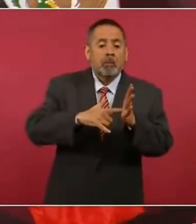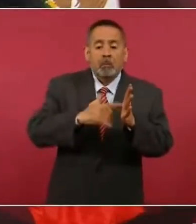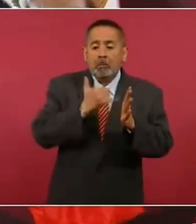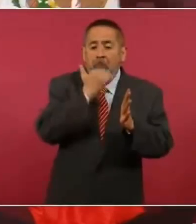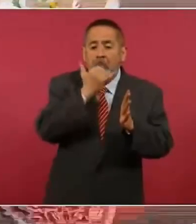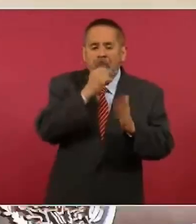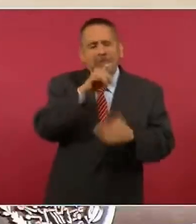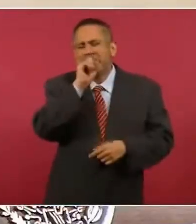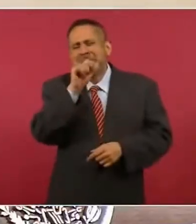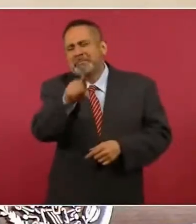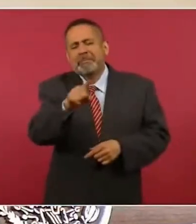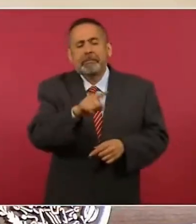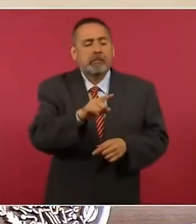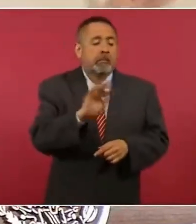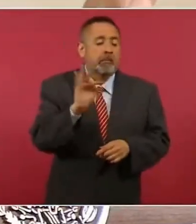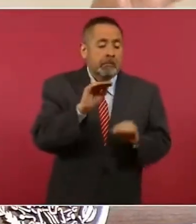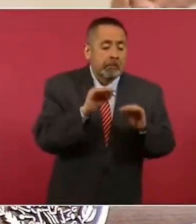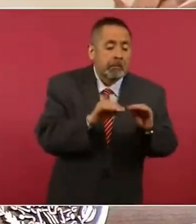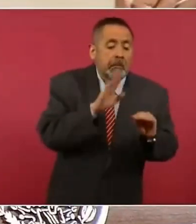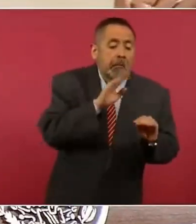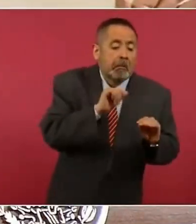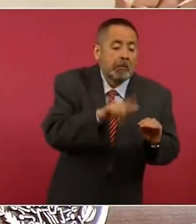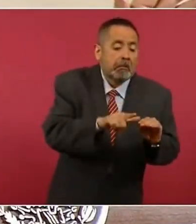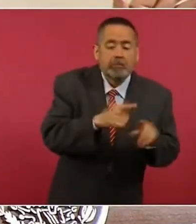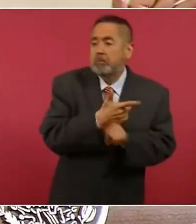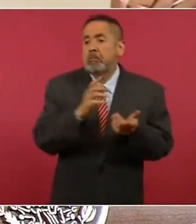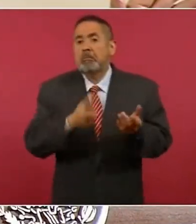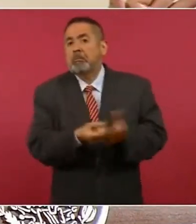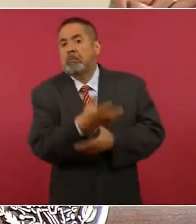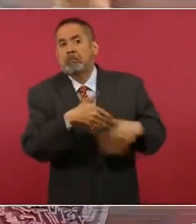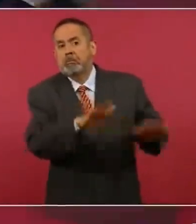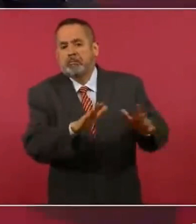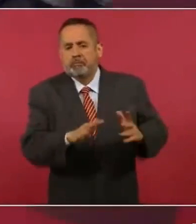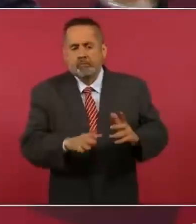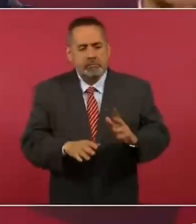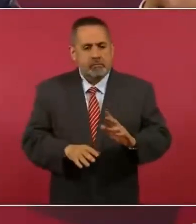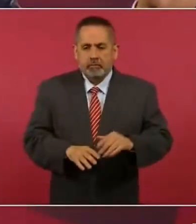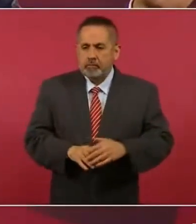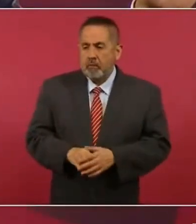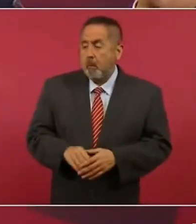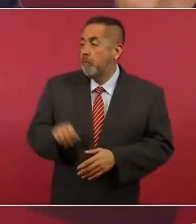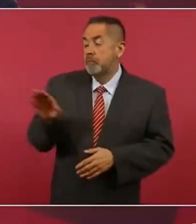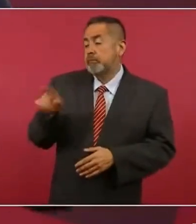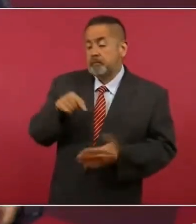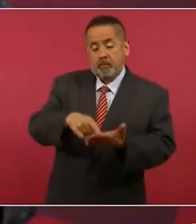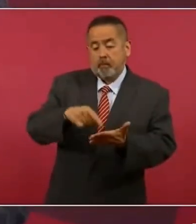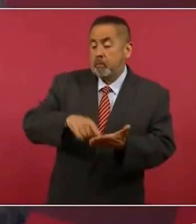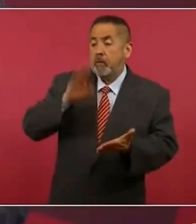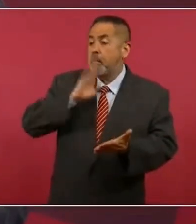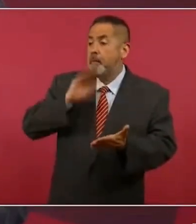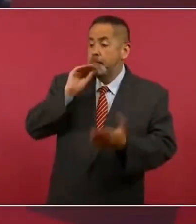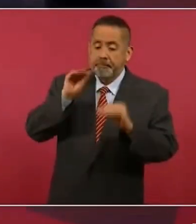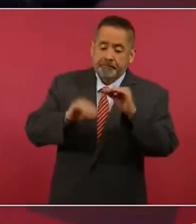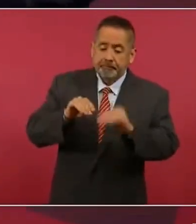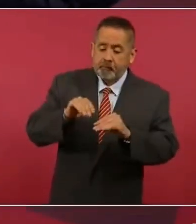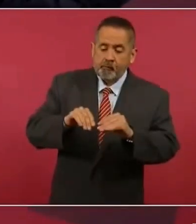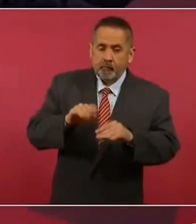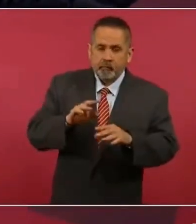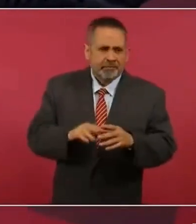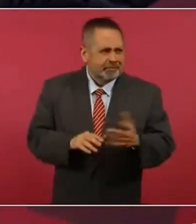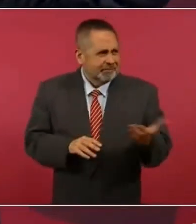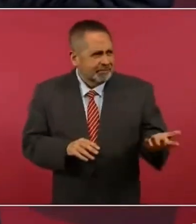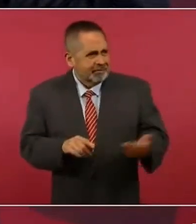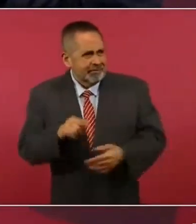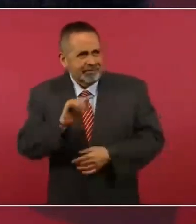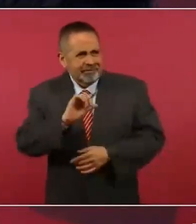lo mismo, de siempre. Está mal integrada la averiguación, aun cuando se